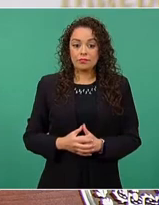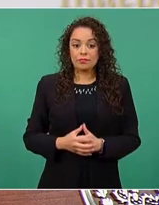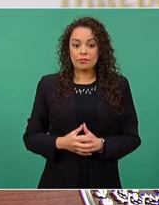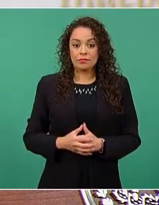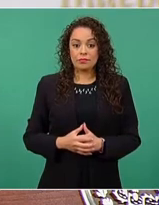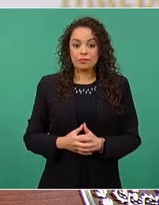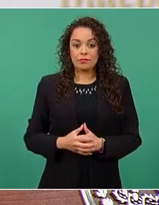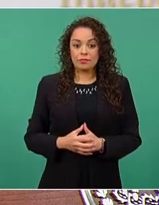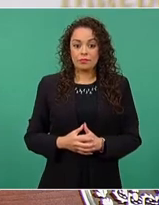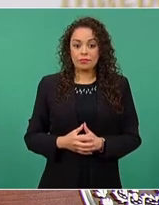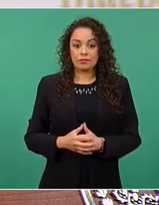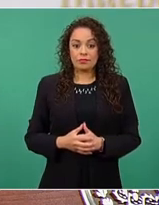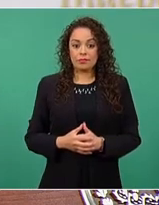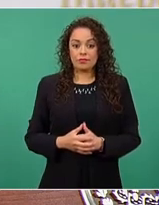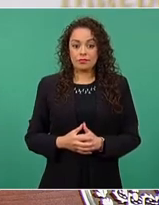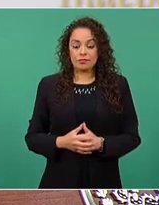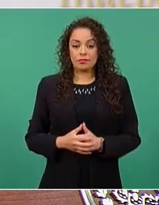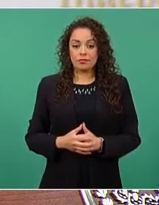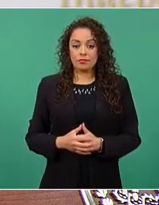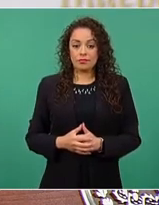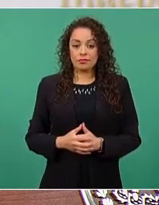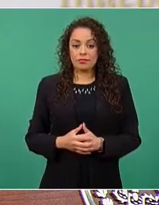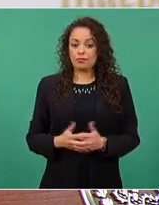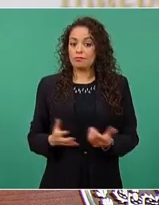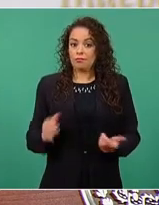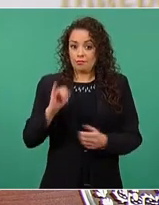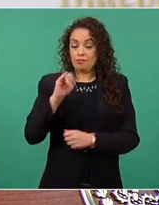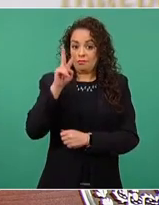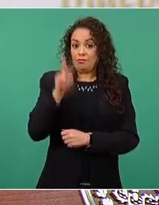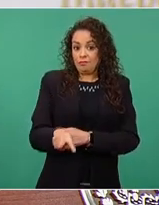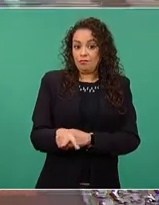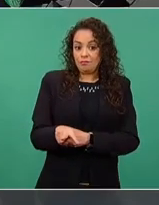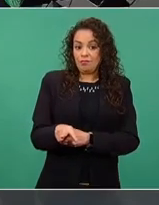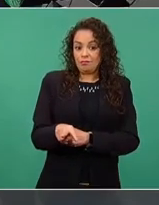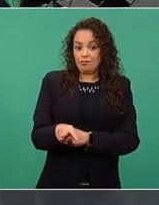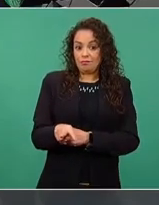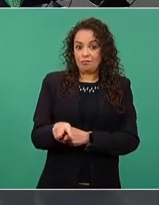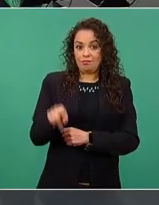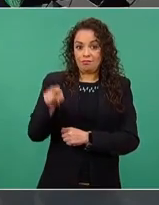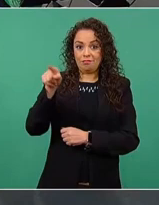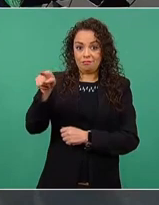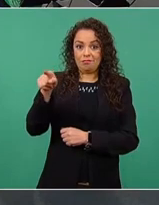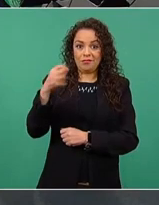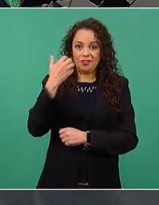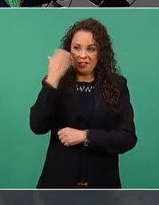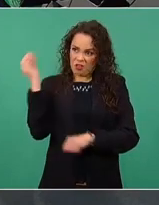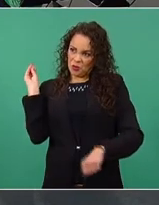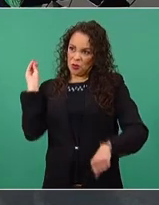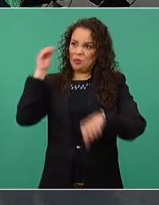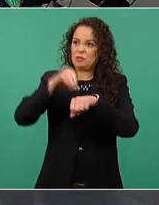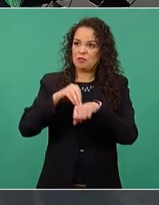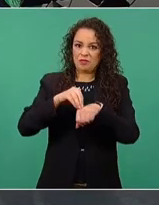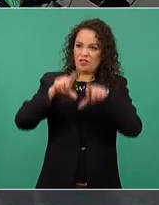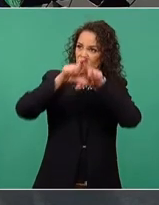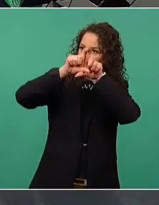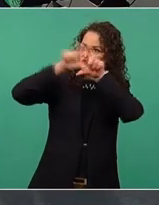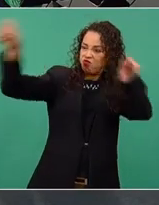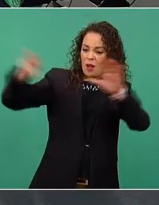sacar esa cabeza en un periódico